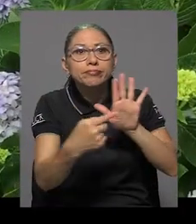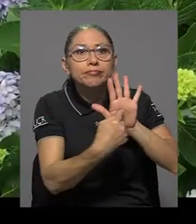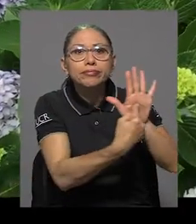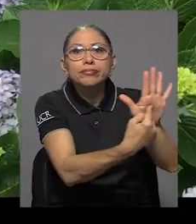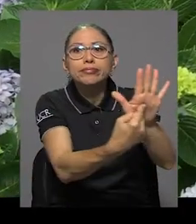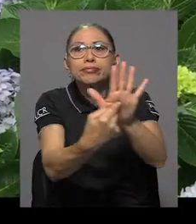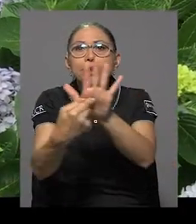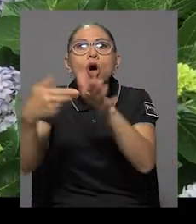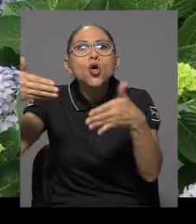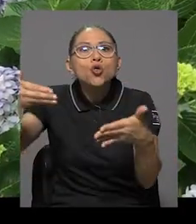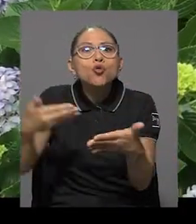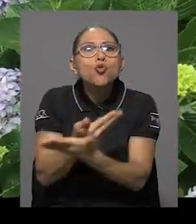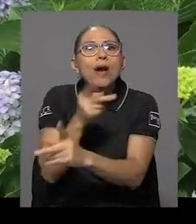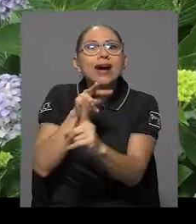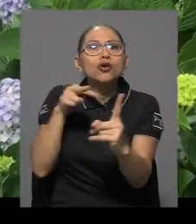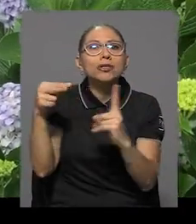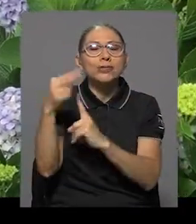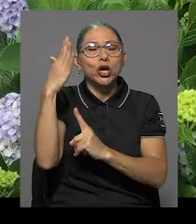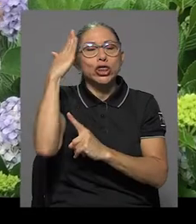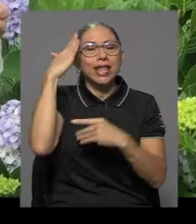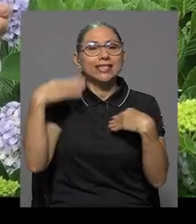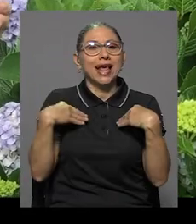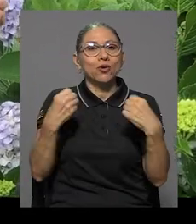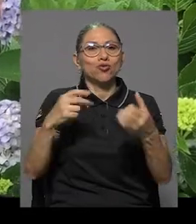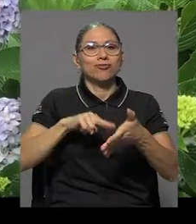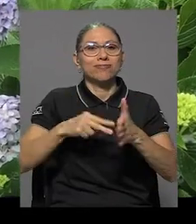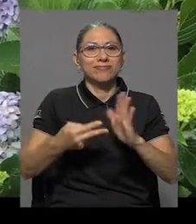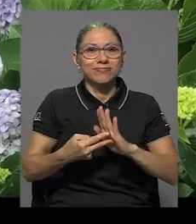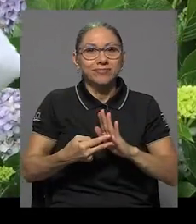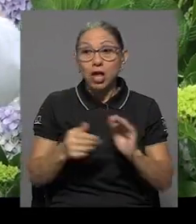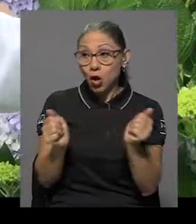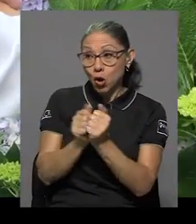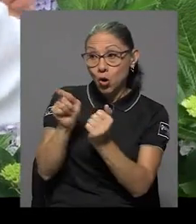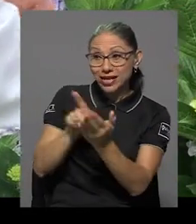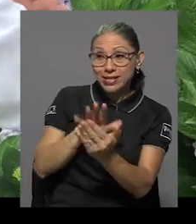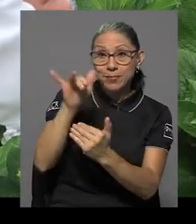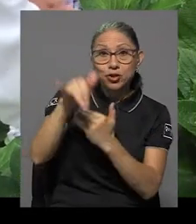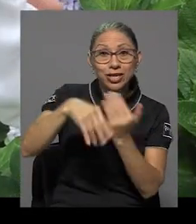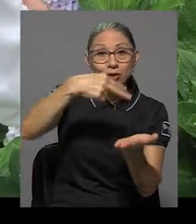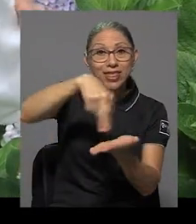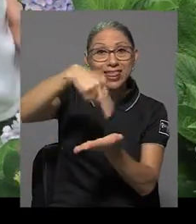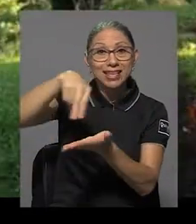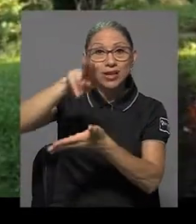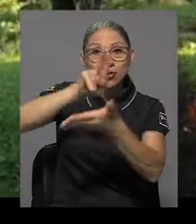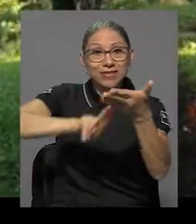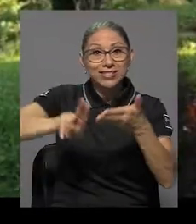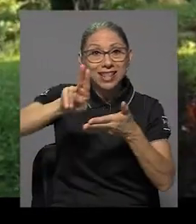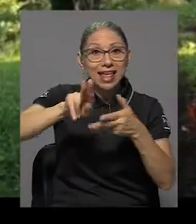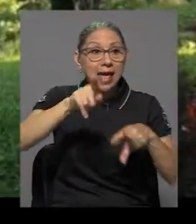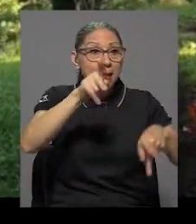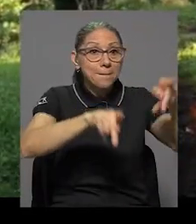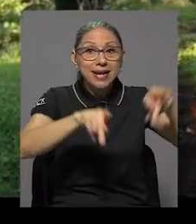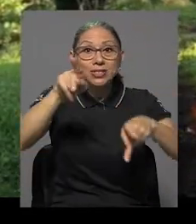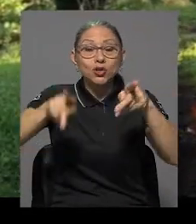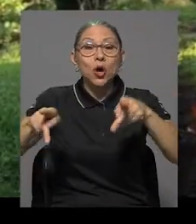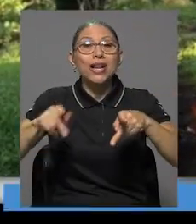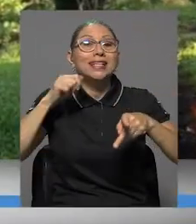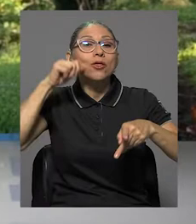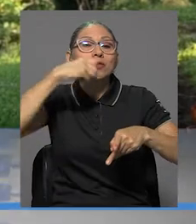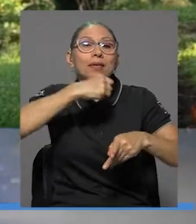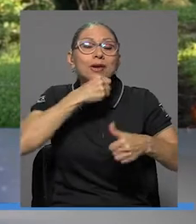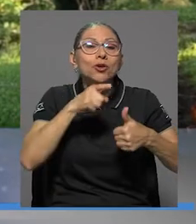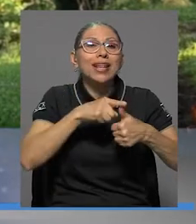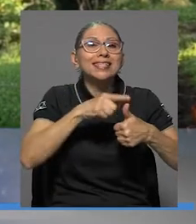comunidades esa nueva concepción de salud. Con este proyecto de danza universitaria, personas adultas